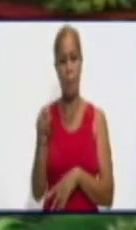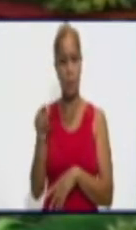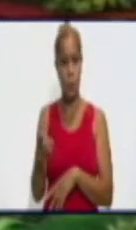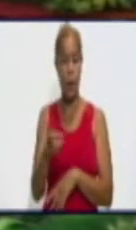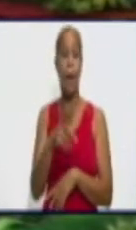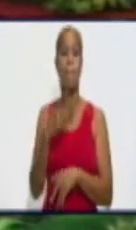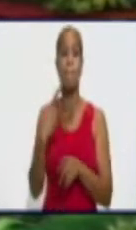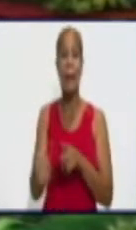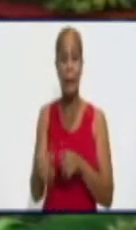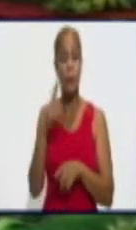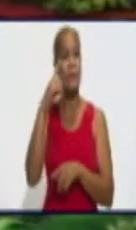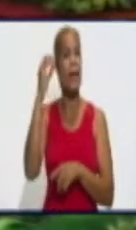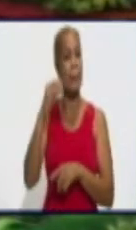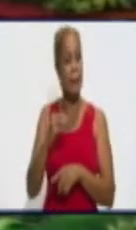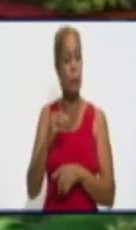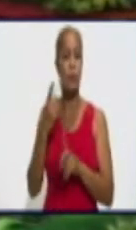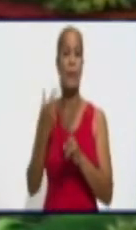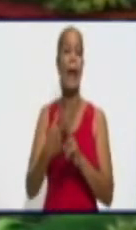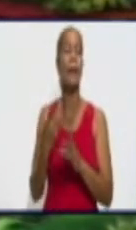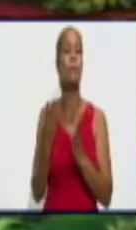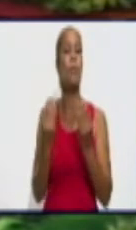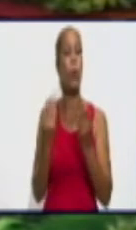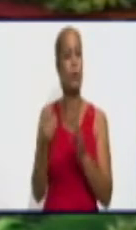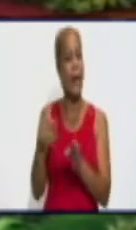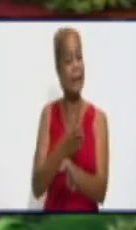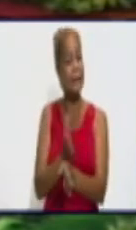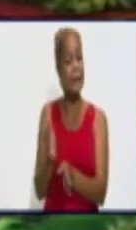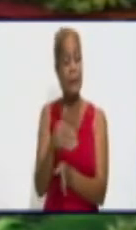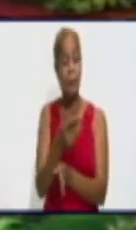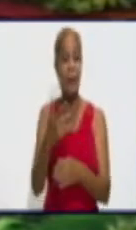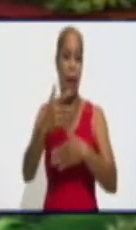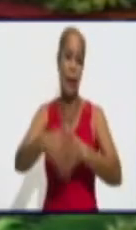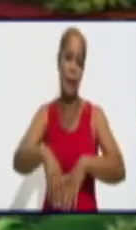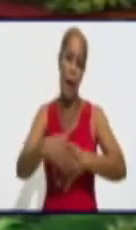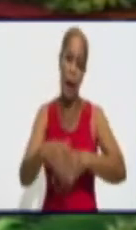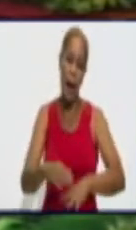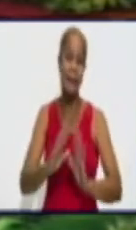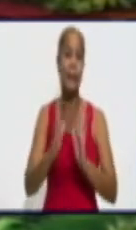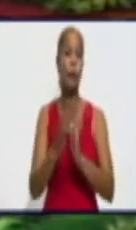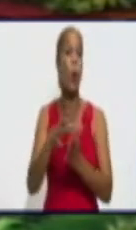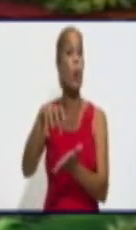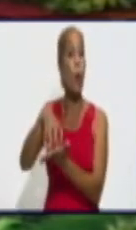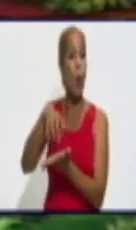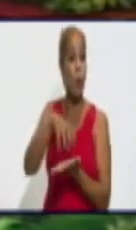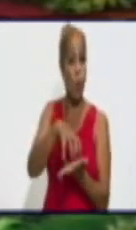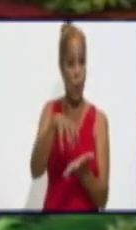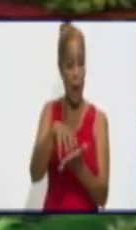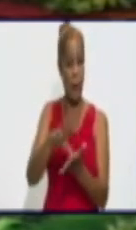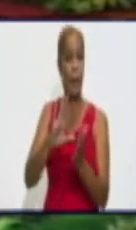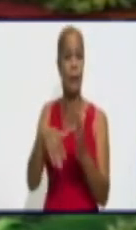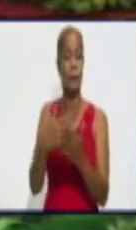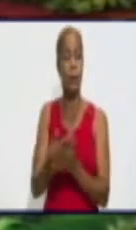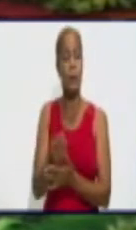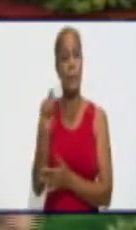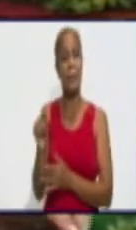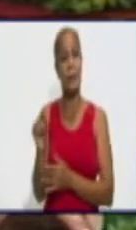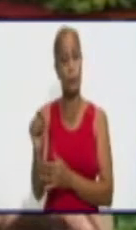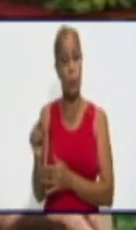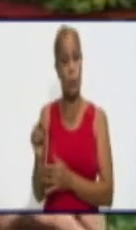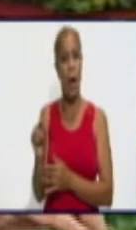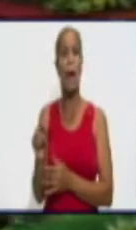indisciplina en todos los órdenes. Personas que incluso hacen una fiesta en su casa